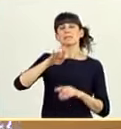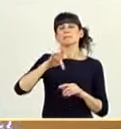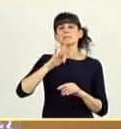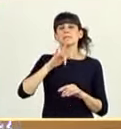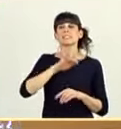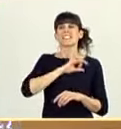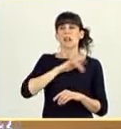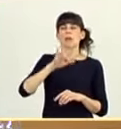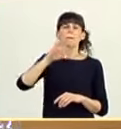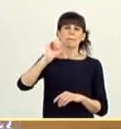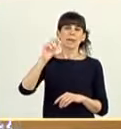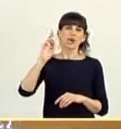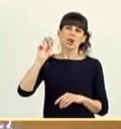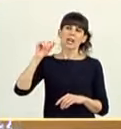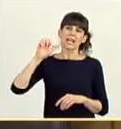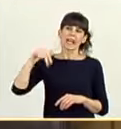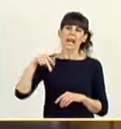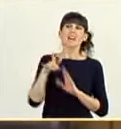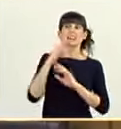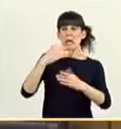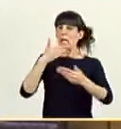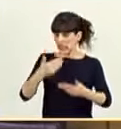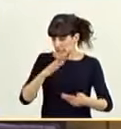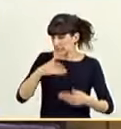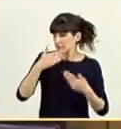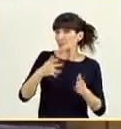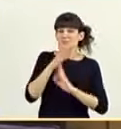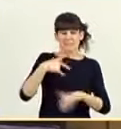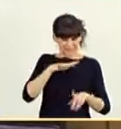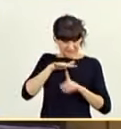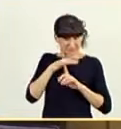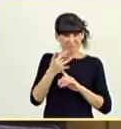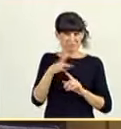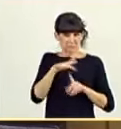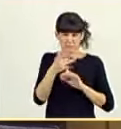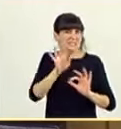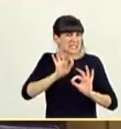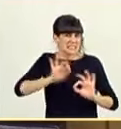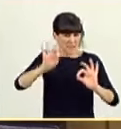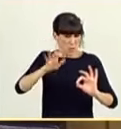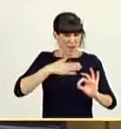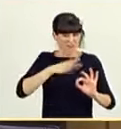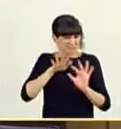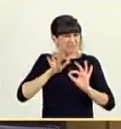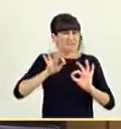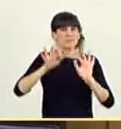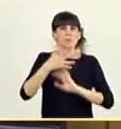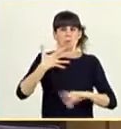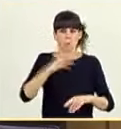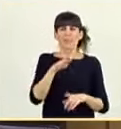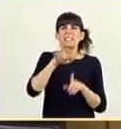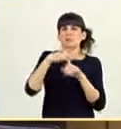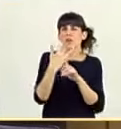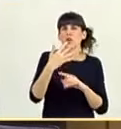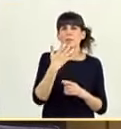Gracias. Gracias de nuevo. Para nosotros esta sí que es una situación excepcional. Señor ministro, ¿y sabe usted que se puede dar la situación